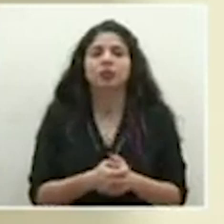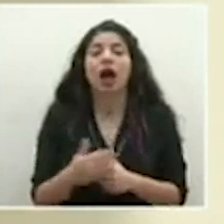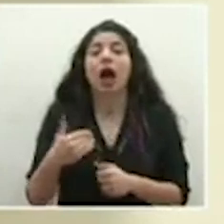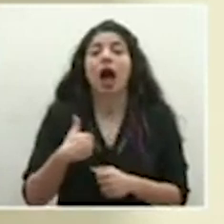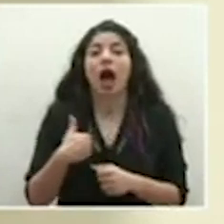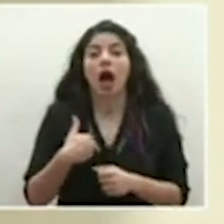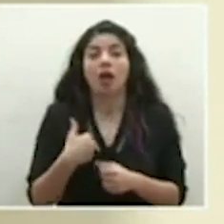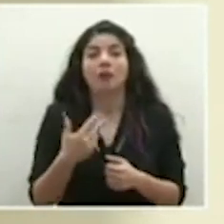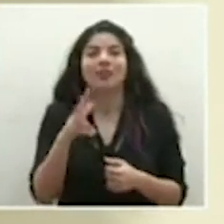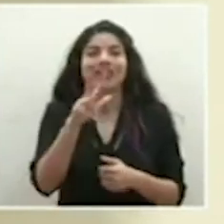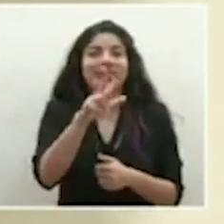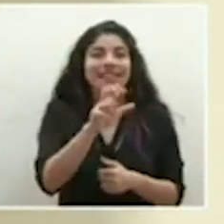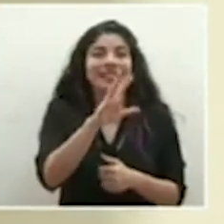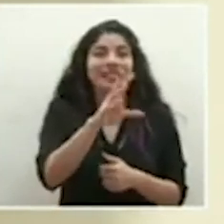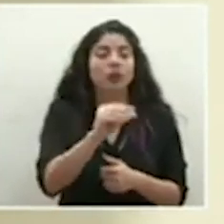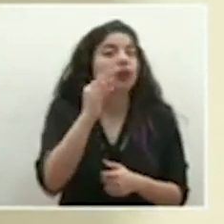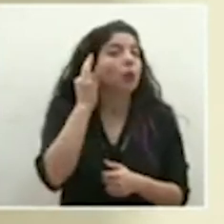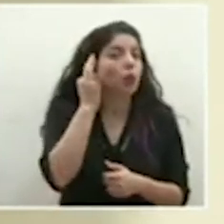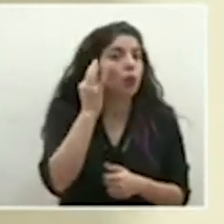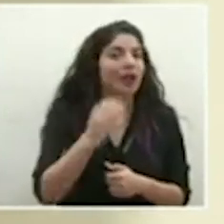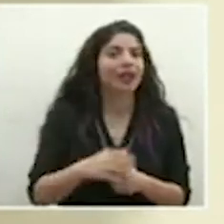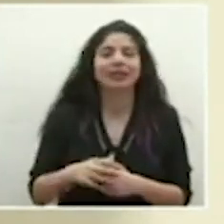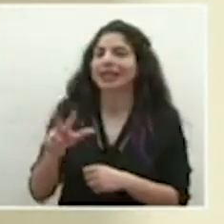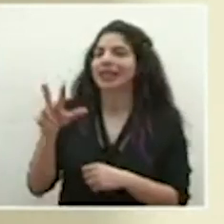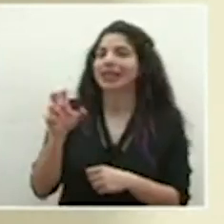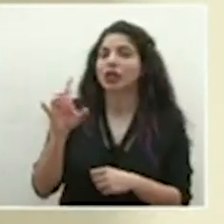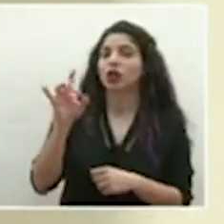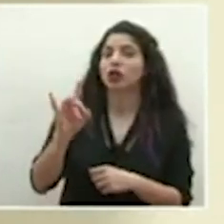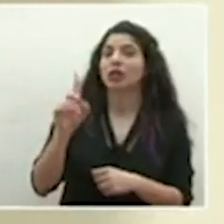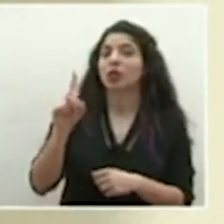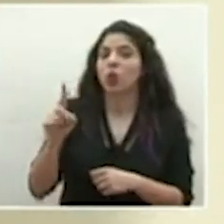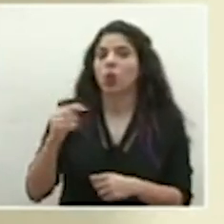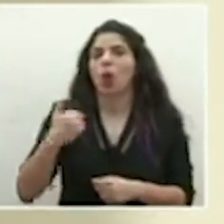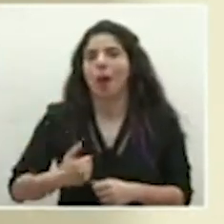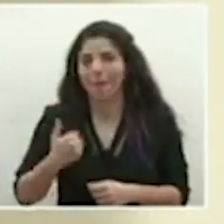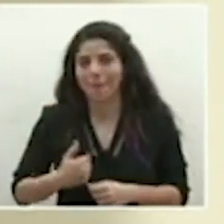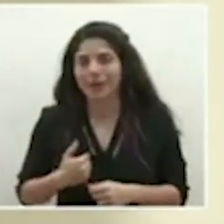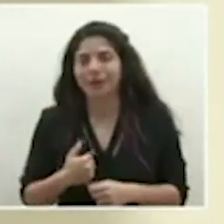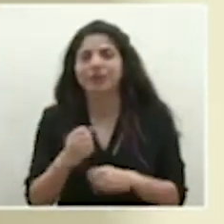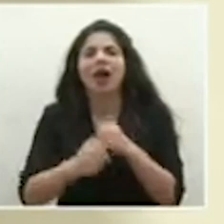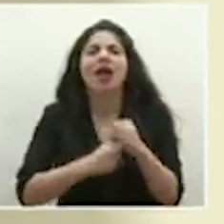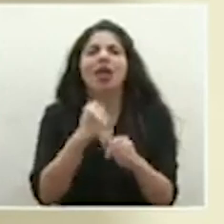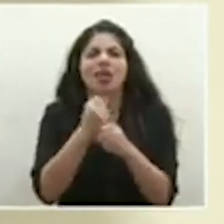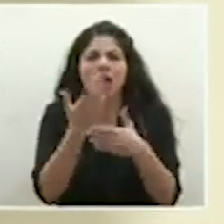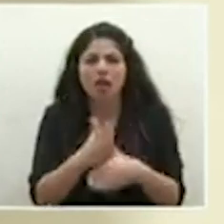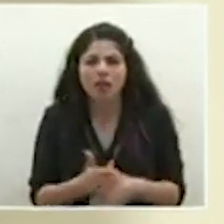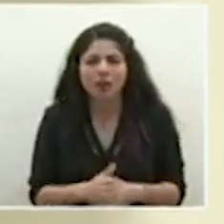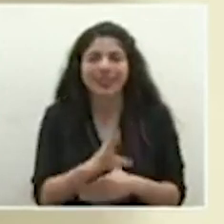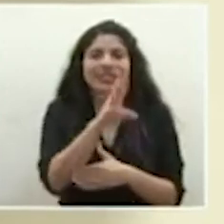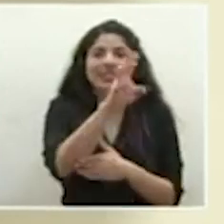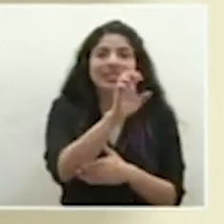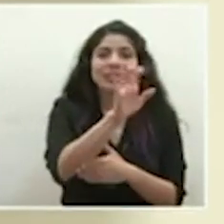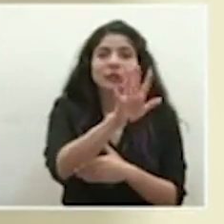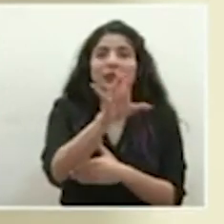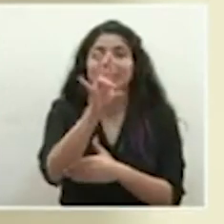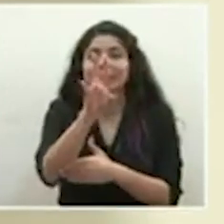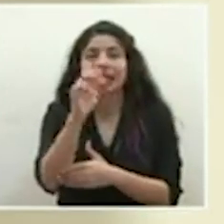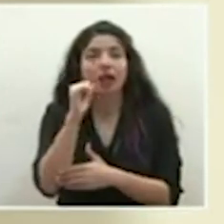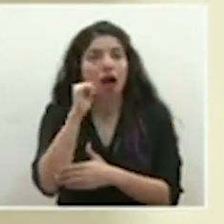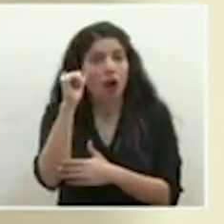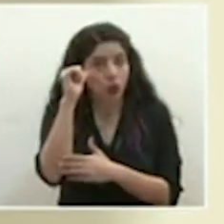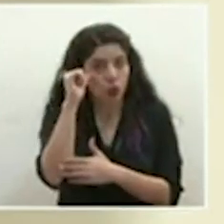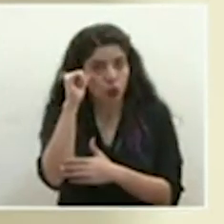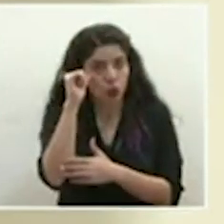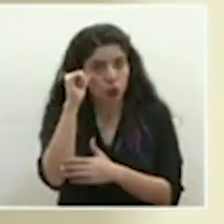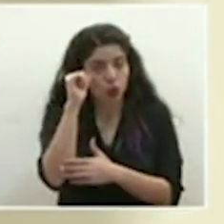Tenemos acá 350 mujeres y 381 hombres. Por edad son 657 adultos,